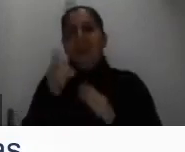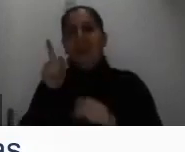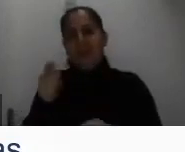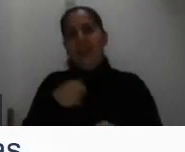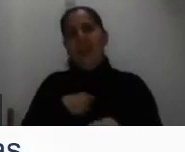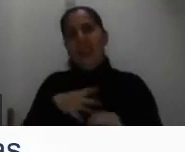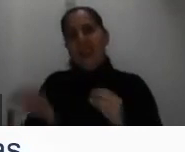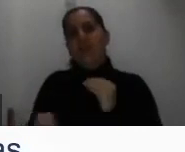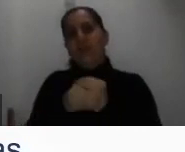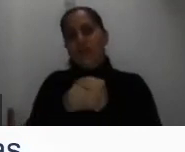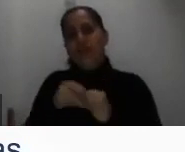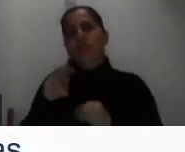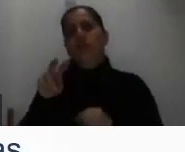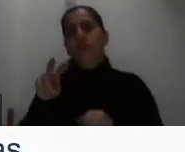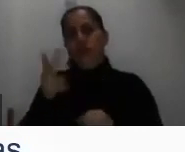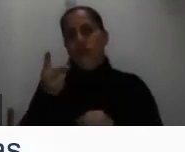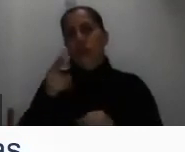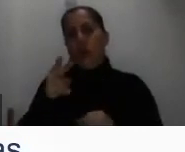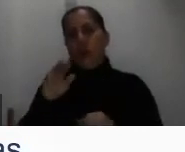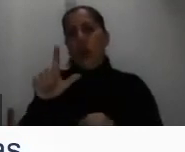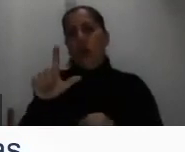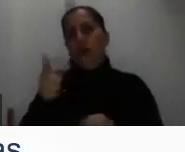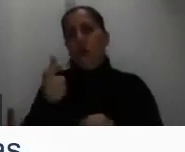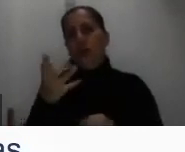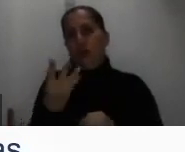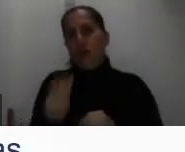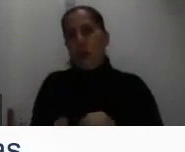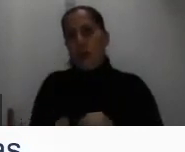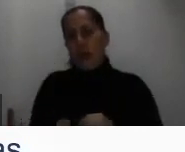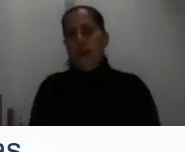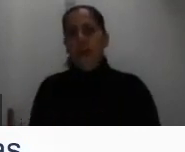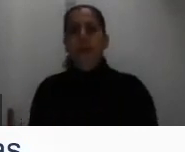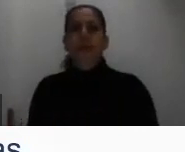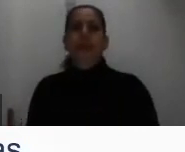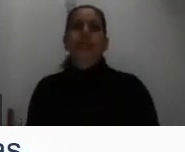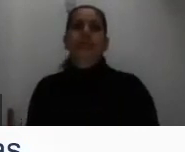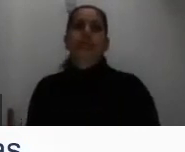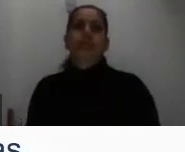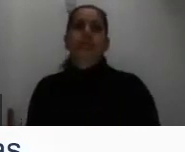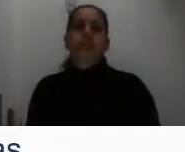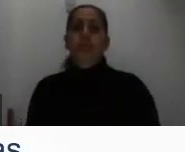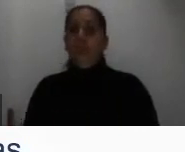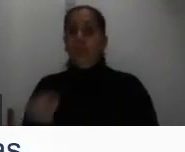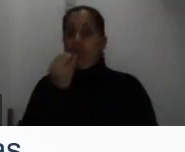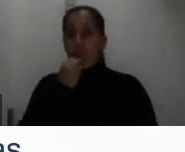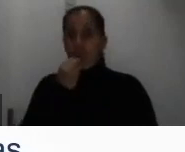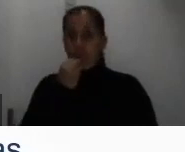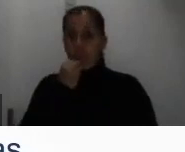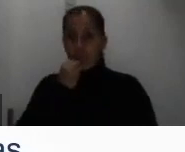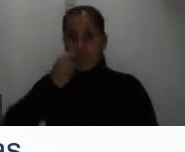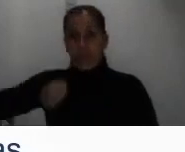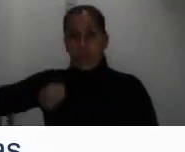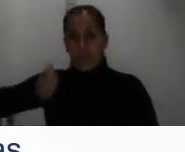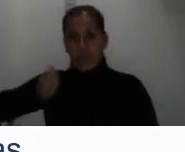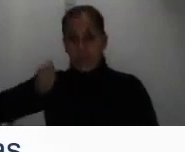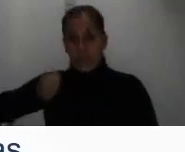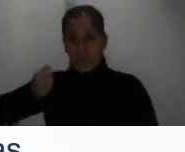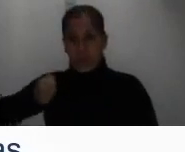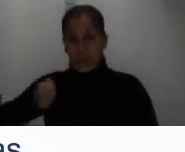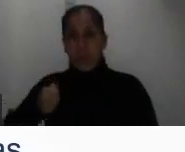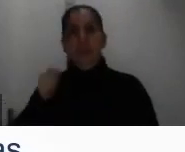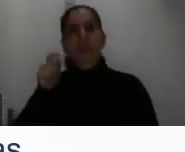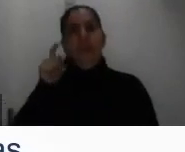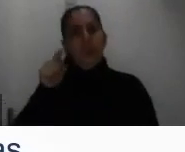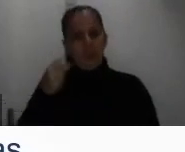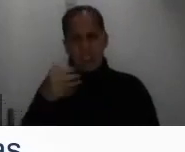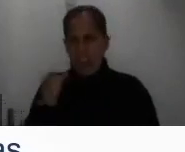que la está firmando. Si la pensión es alimentaria, necesitamos que ustedes nos entreguen. Ya